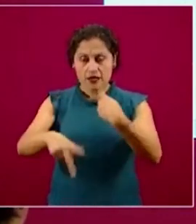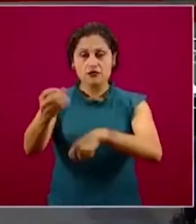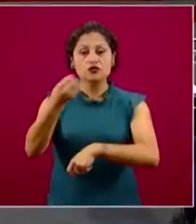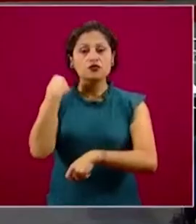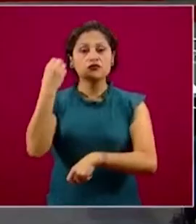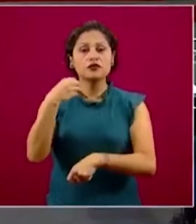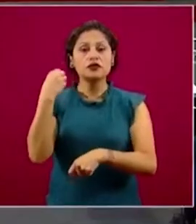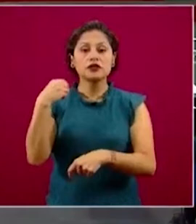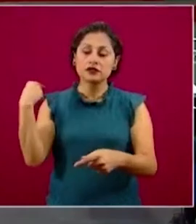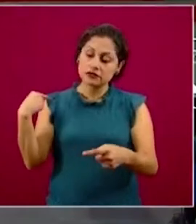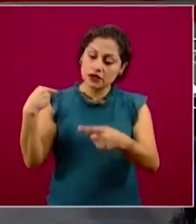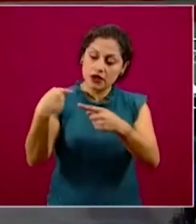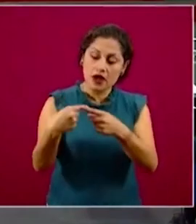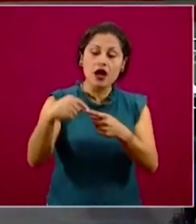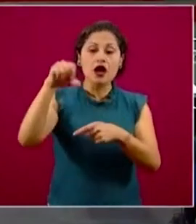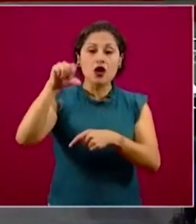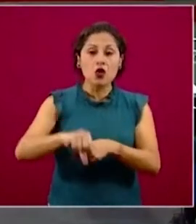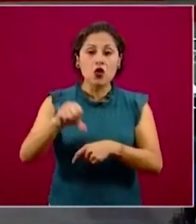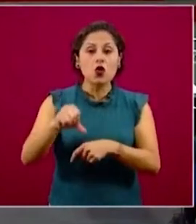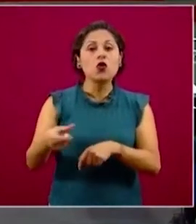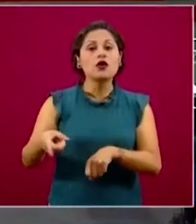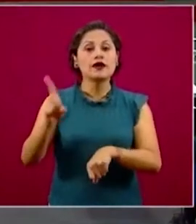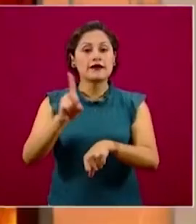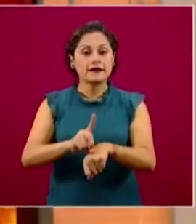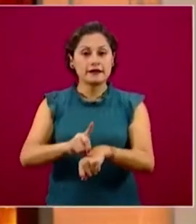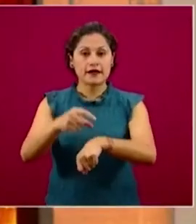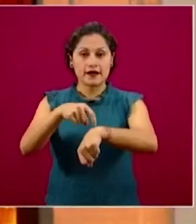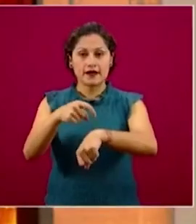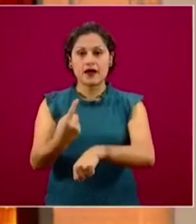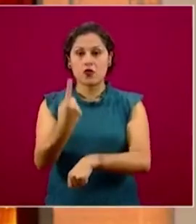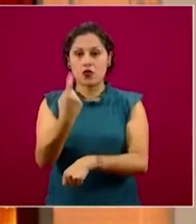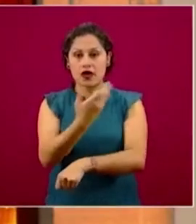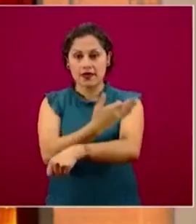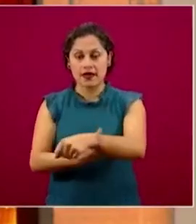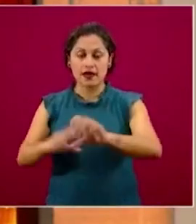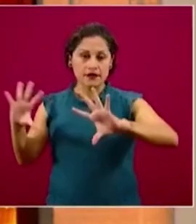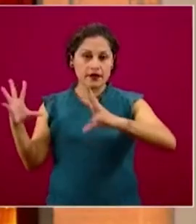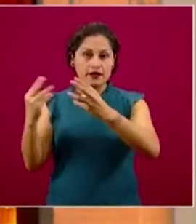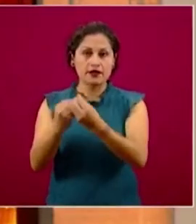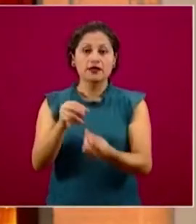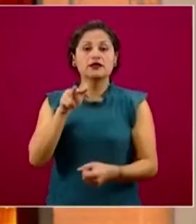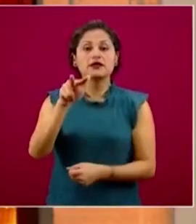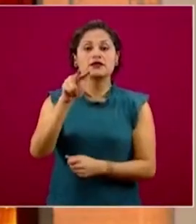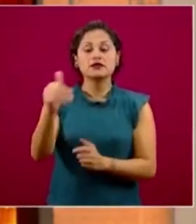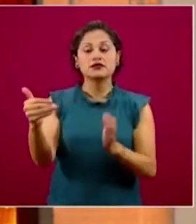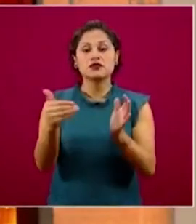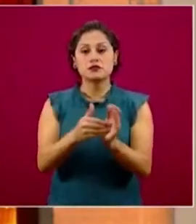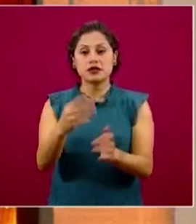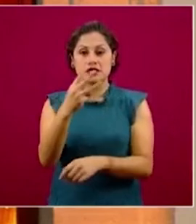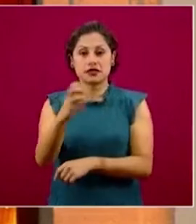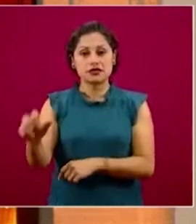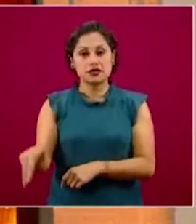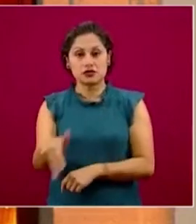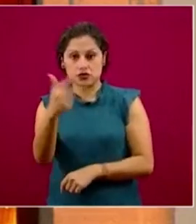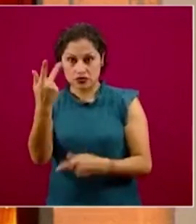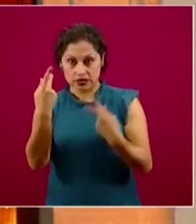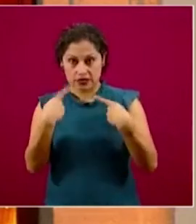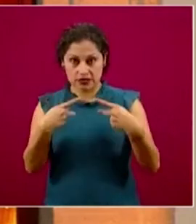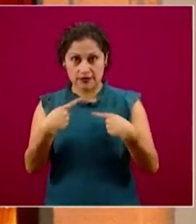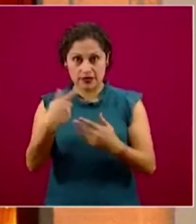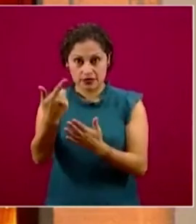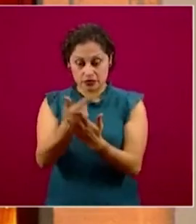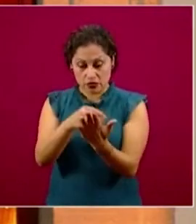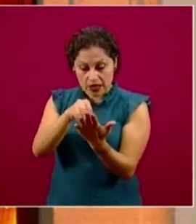al día de hoy en el corte de las 13 horas se sumaron 18 mil 213 personas más, 18 mil